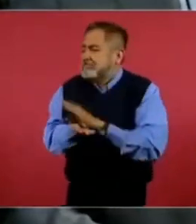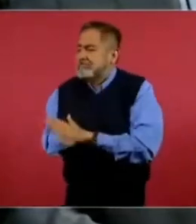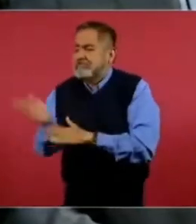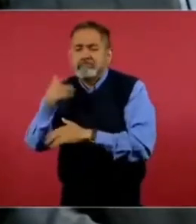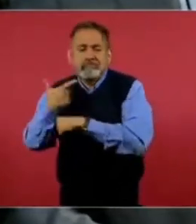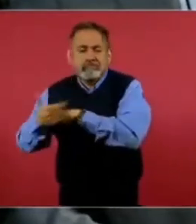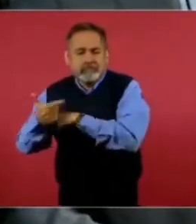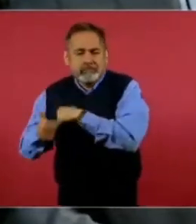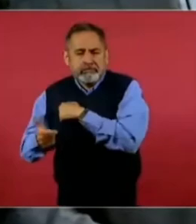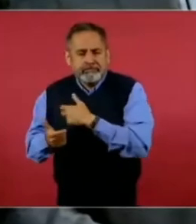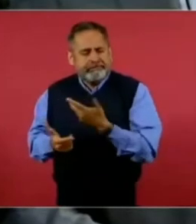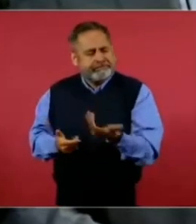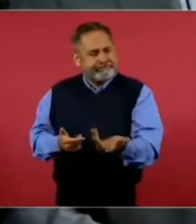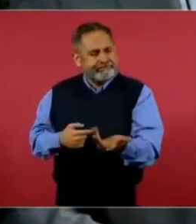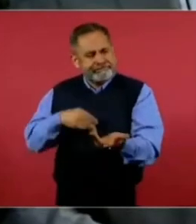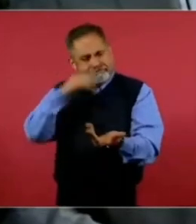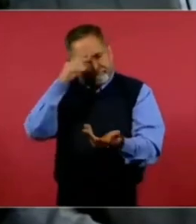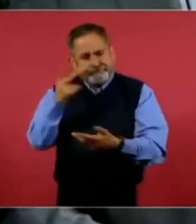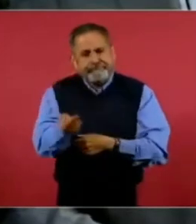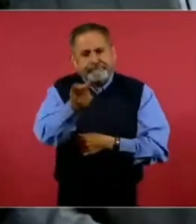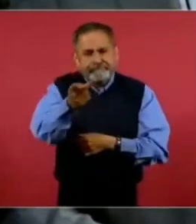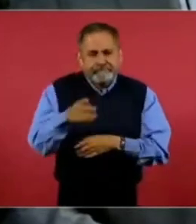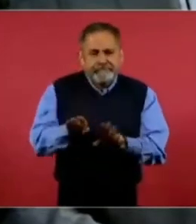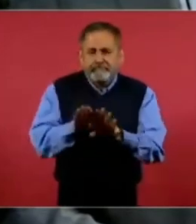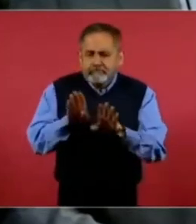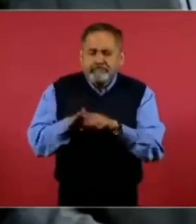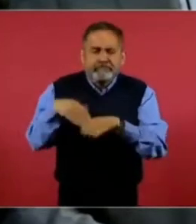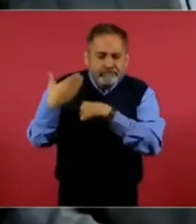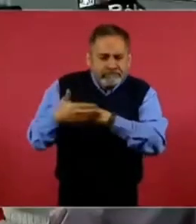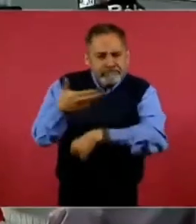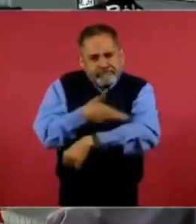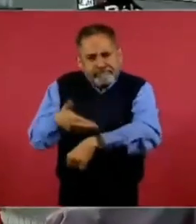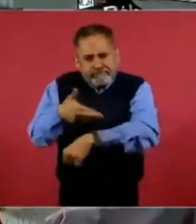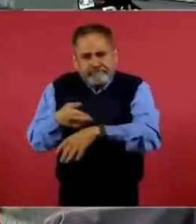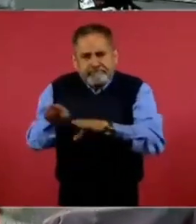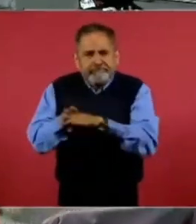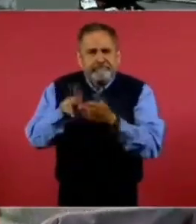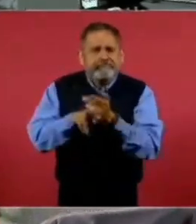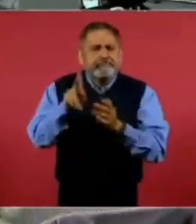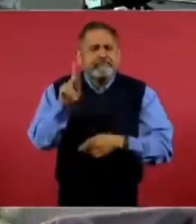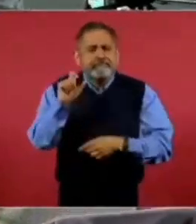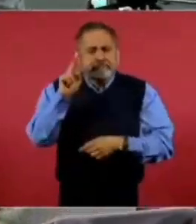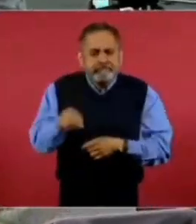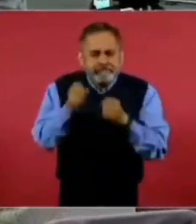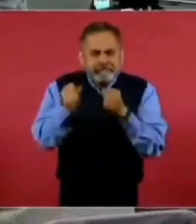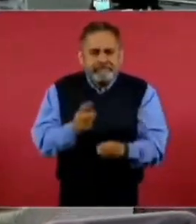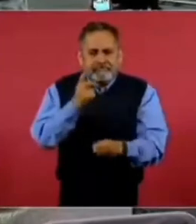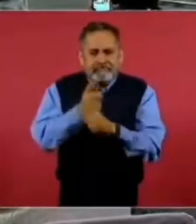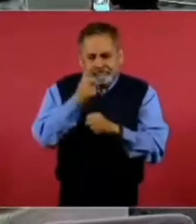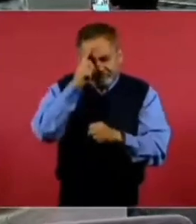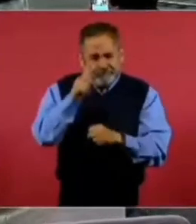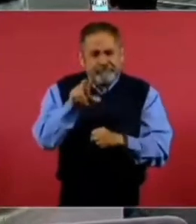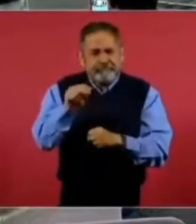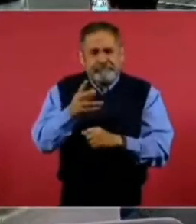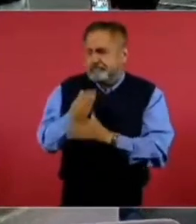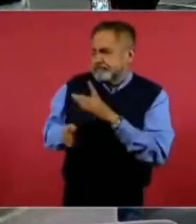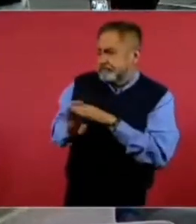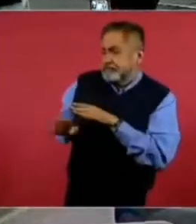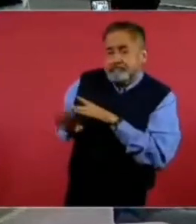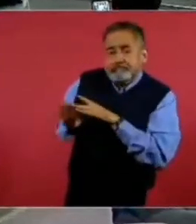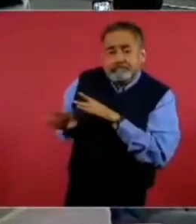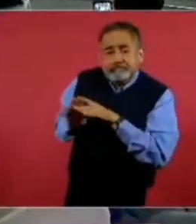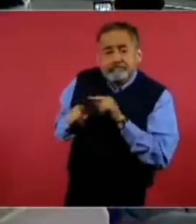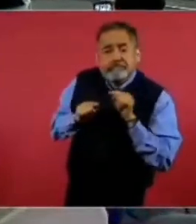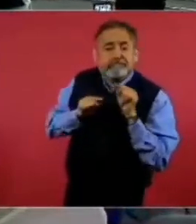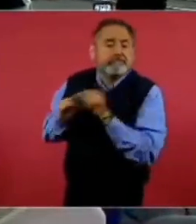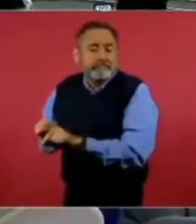van a tomar justamente otro tipo de medidas en cuanto a la estrategia de seguridad para evitar esta migración de